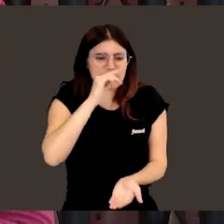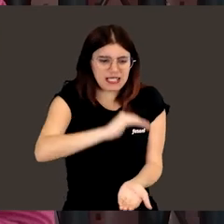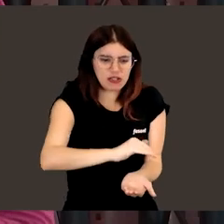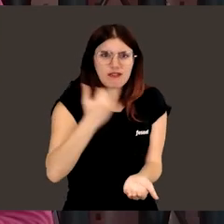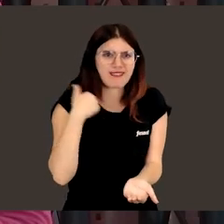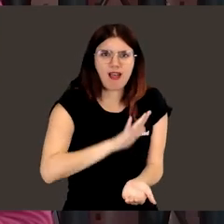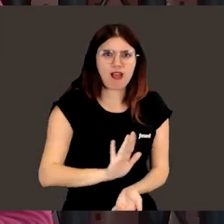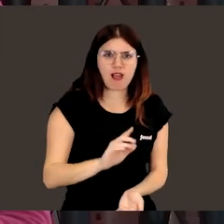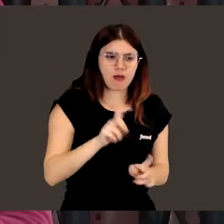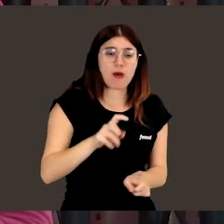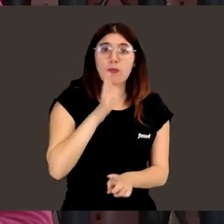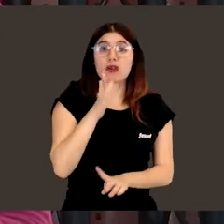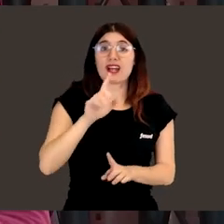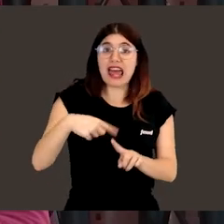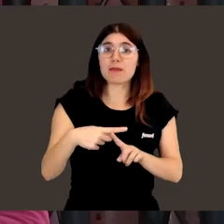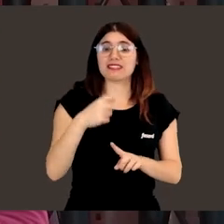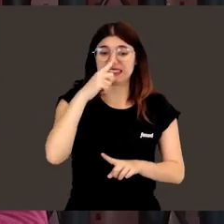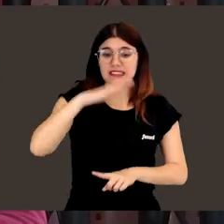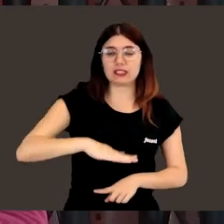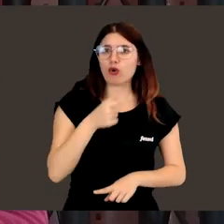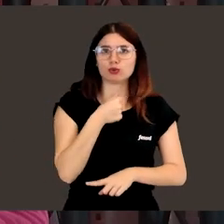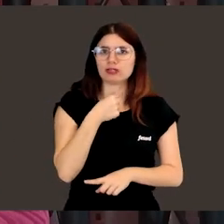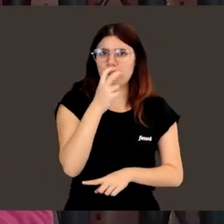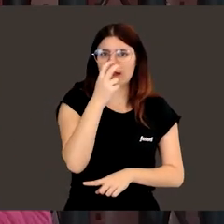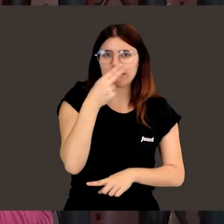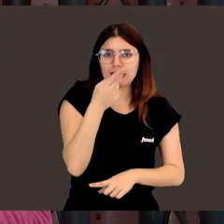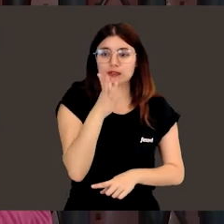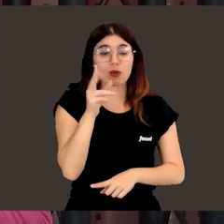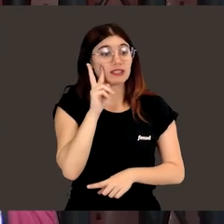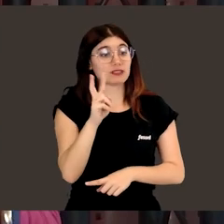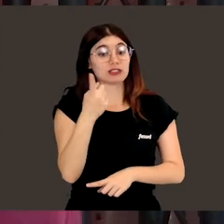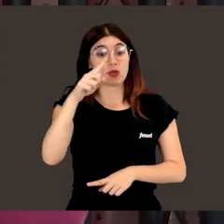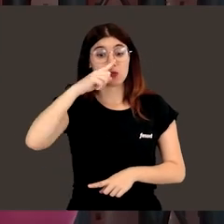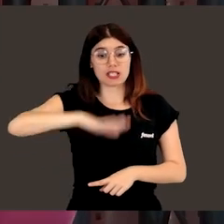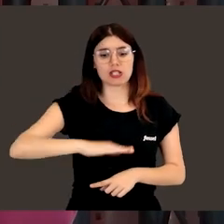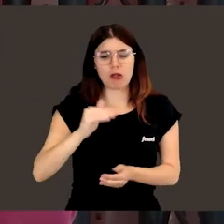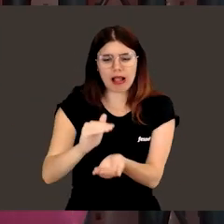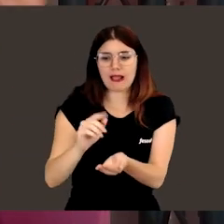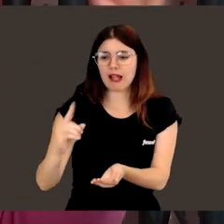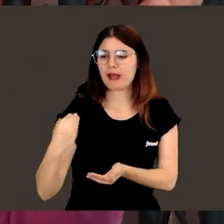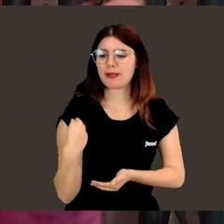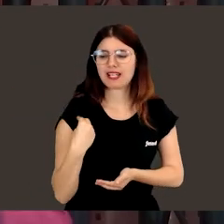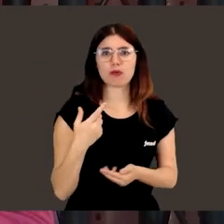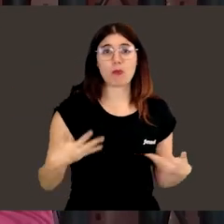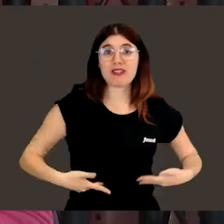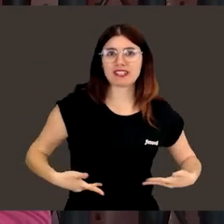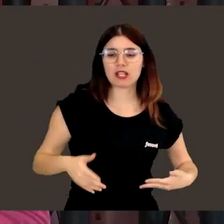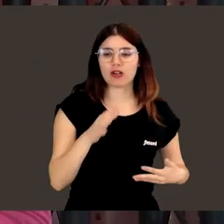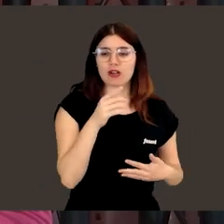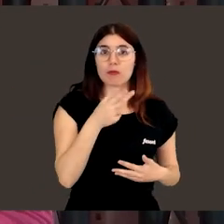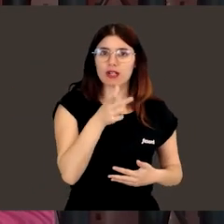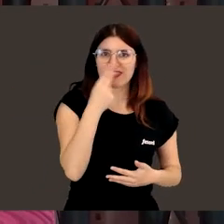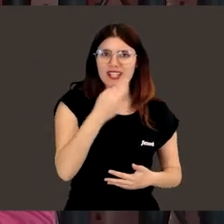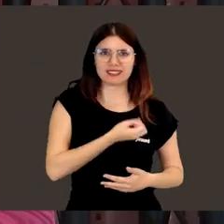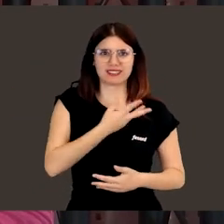chiquititos, desde pequeños, porque además es que les gusta. Tú lo has visto hoy que ha habido un chaval pequeño que ha hecho, no me acuerdo qué pregunta, pero está muy